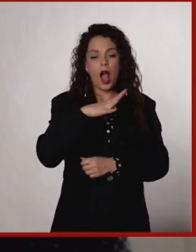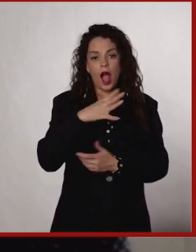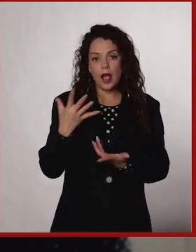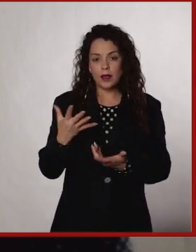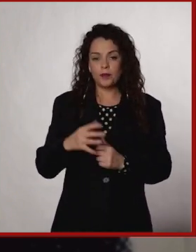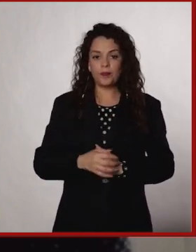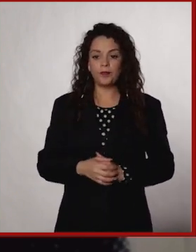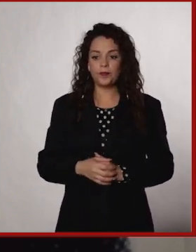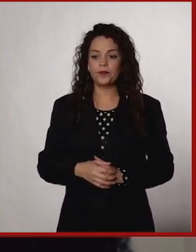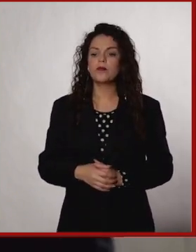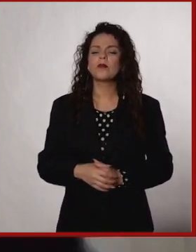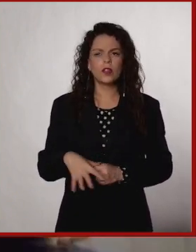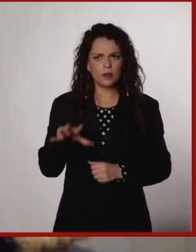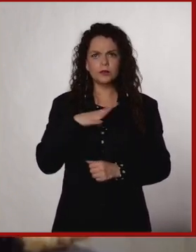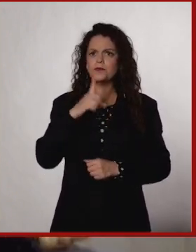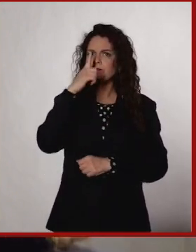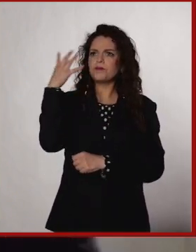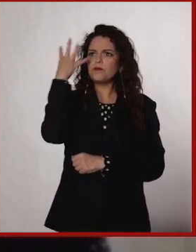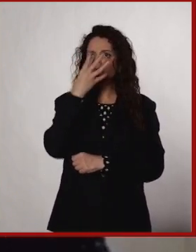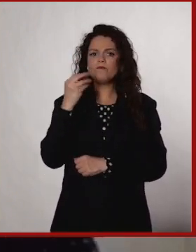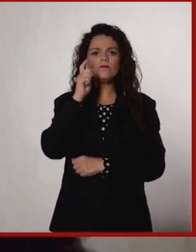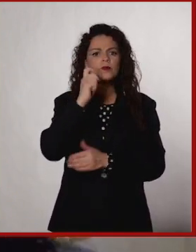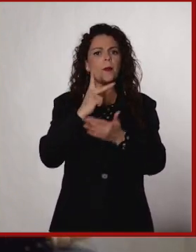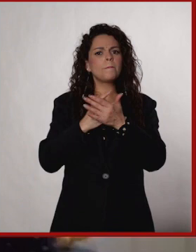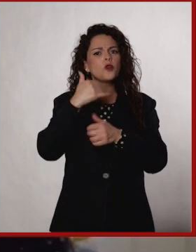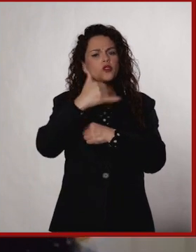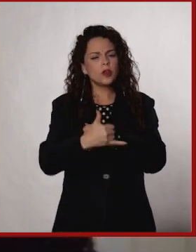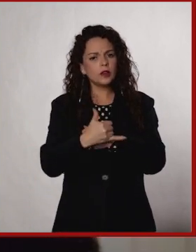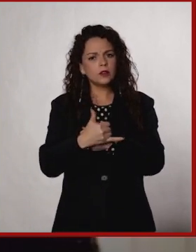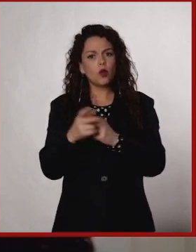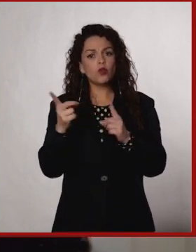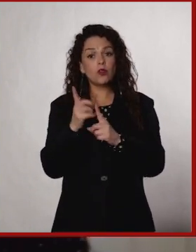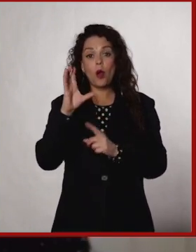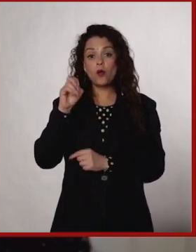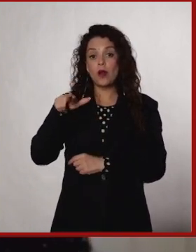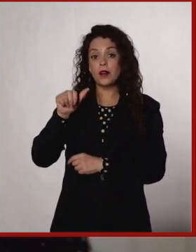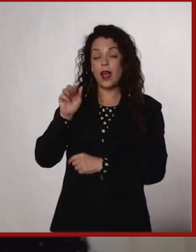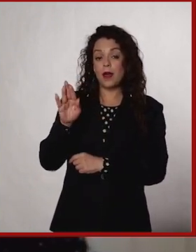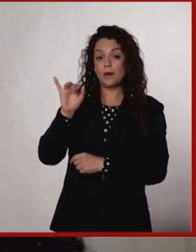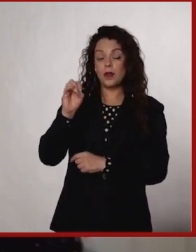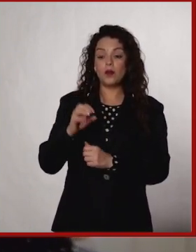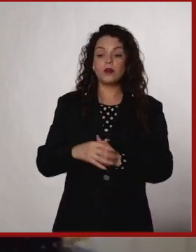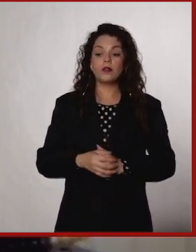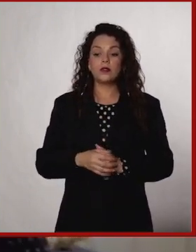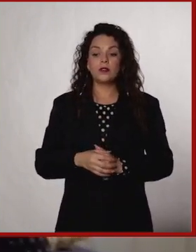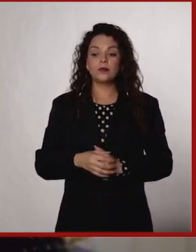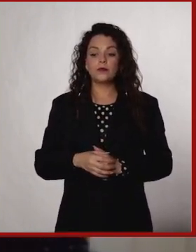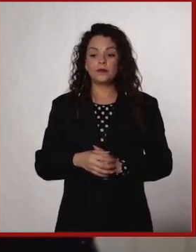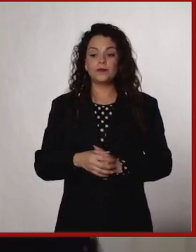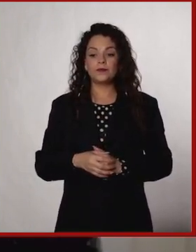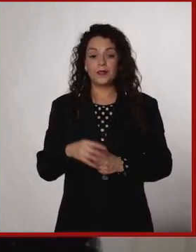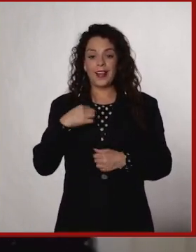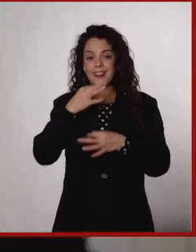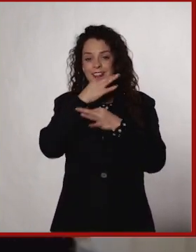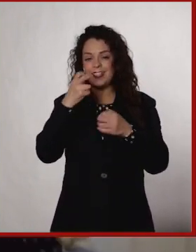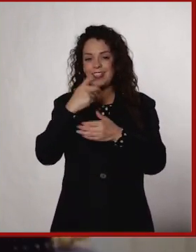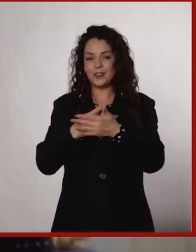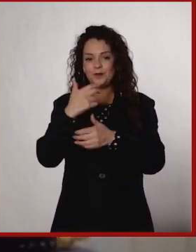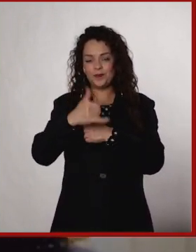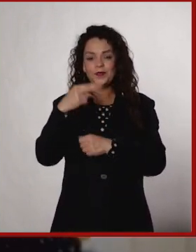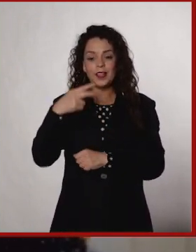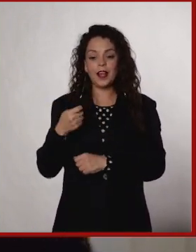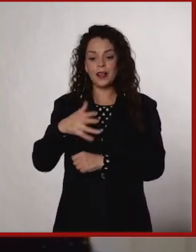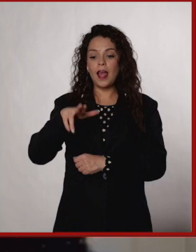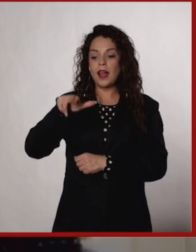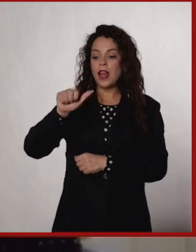Creo que hay proyectos, hay un proyecto muy bonito en la Conavio, le voy a hacer anuncio a ese proyecto,